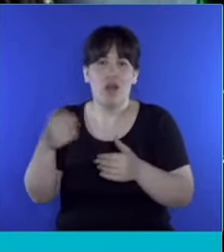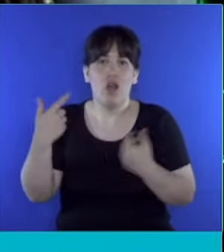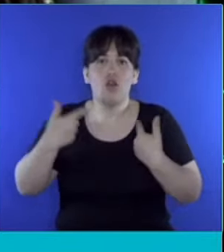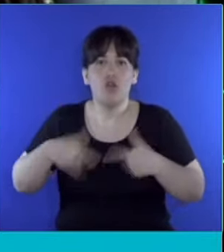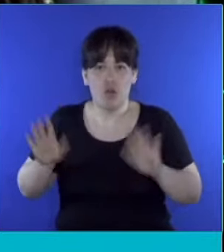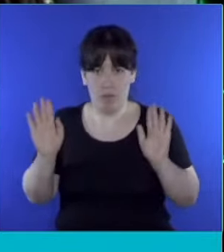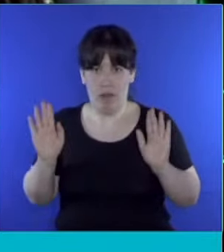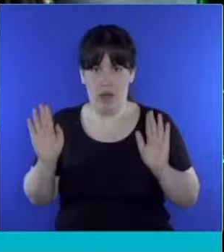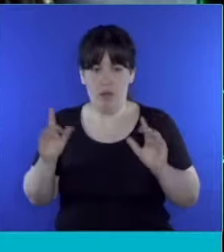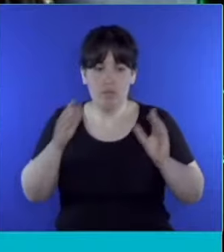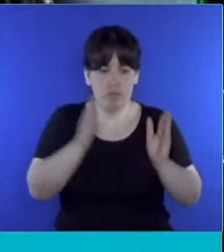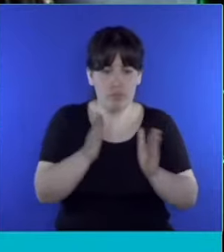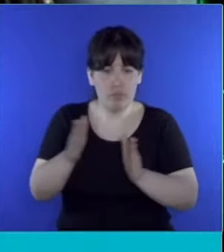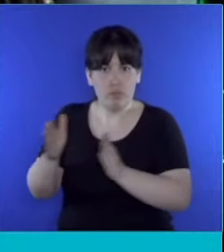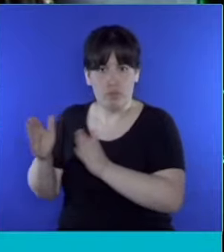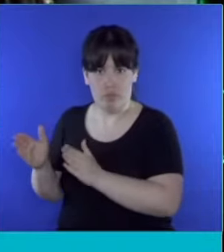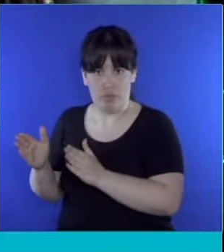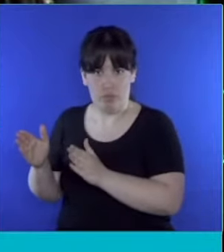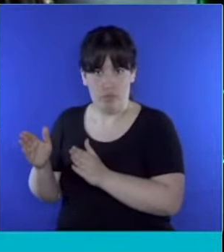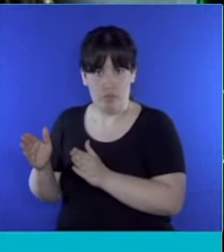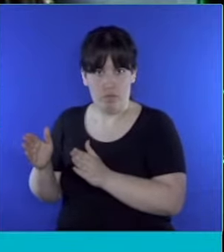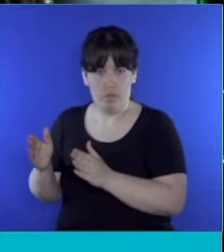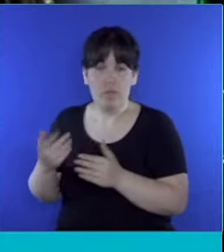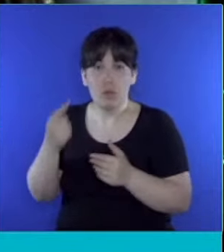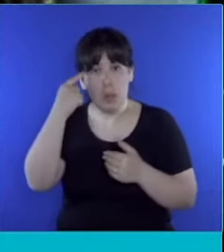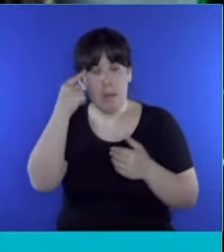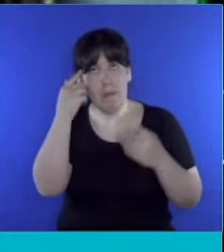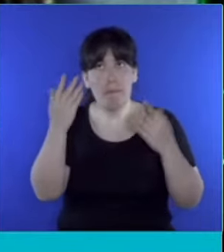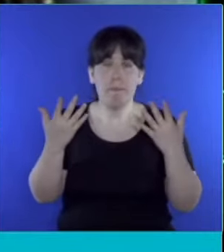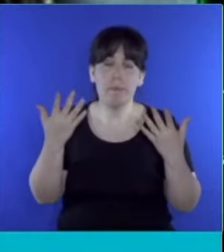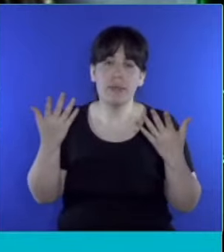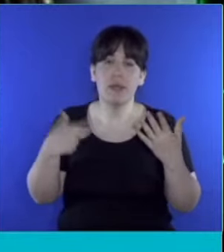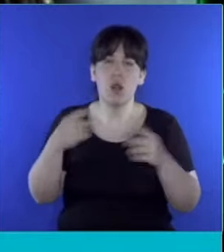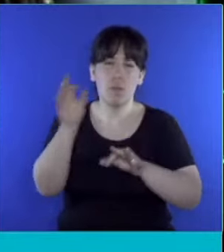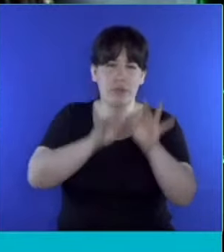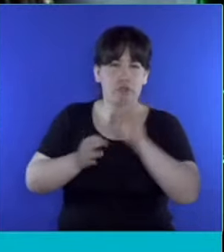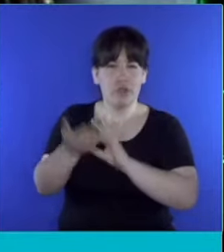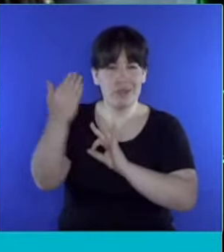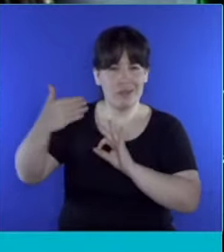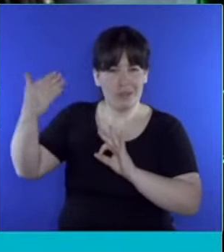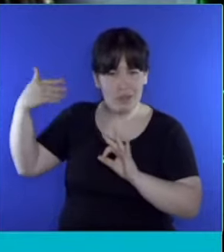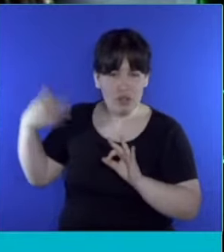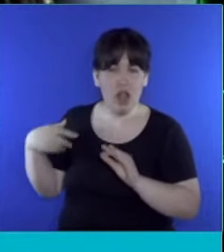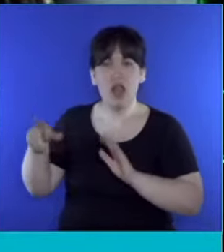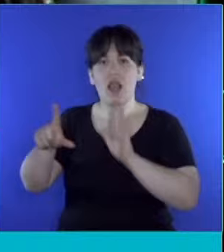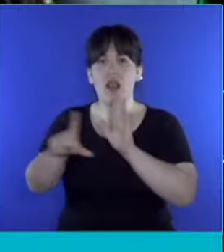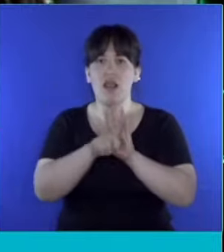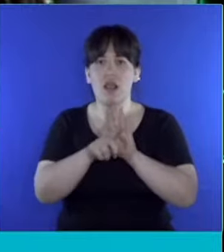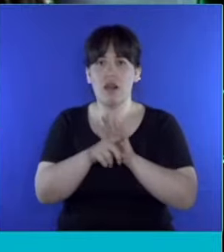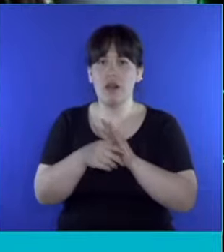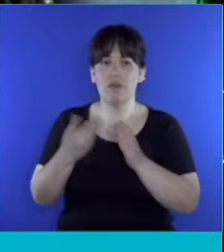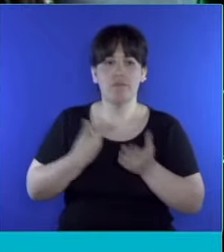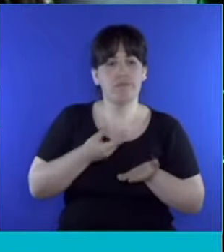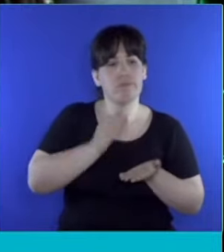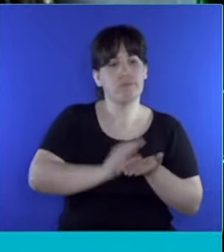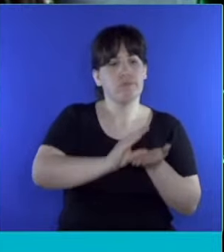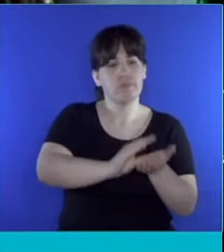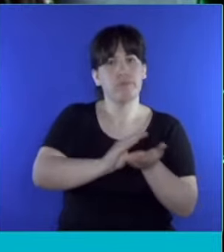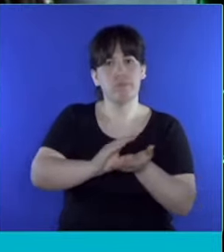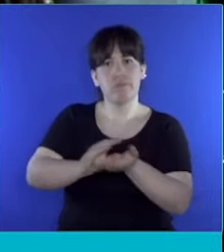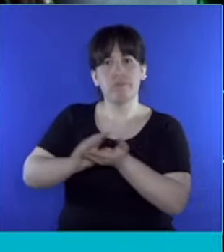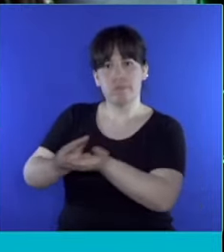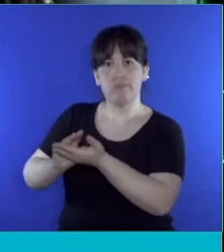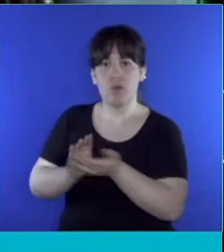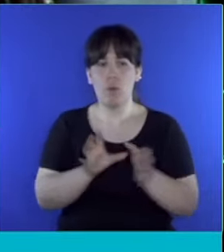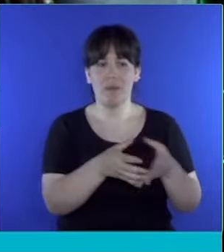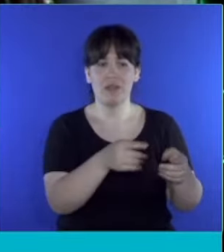¿Vamos a pensar, como ya ha habido algunos proyectos en el pasado, en una ley de financiamiento de los partidos políticos o no